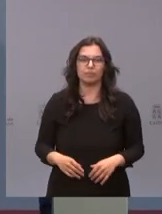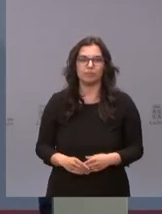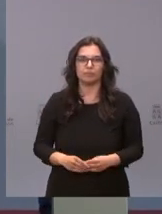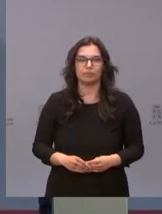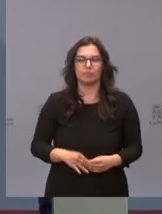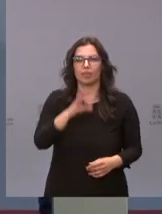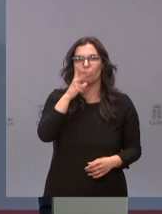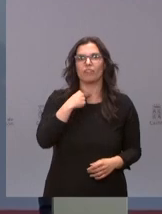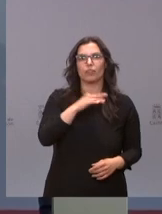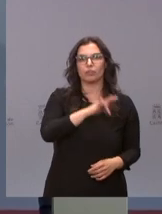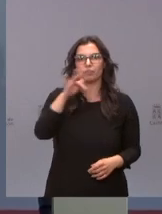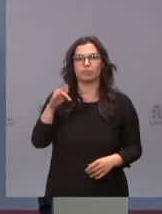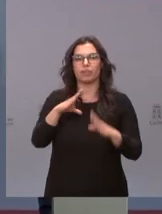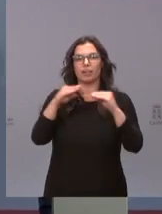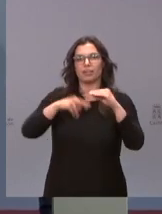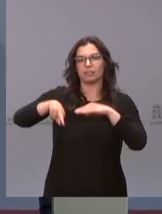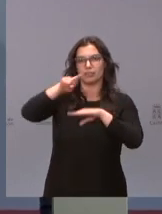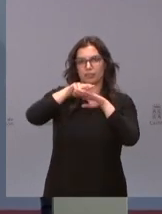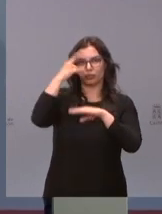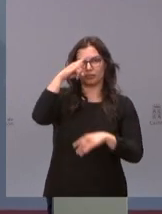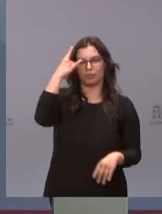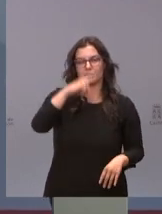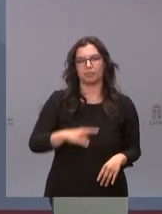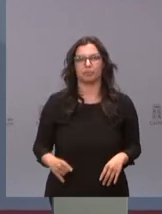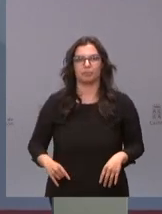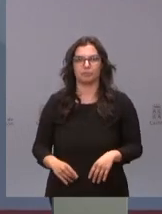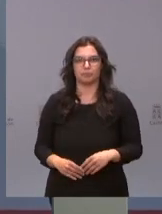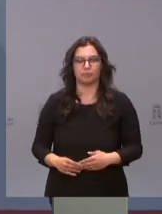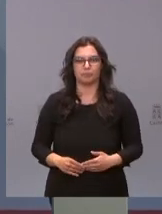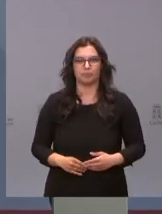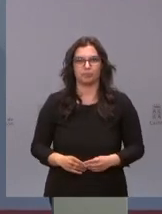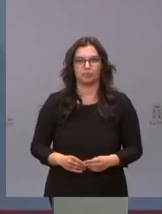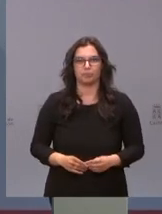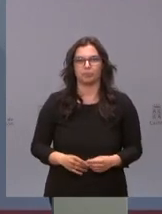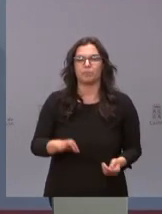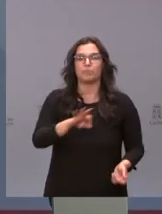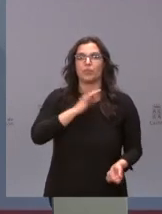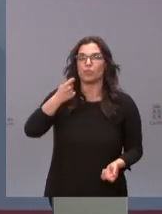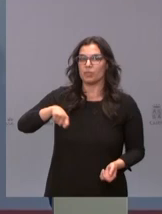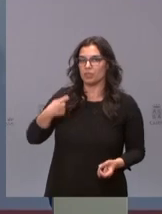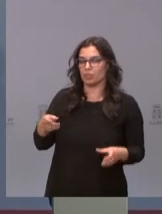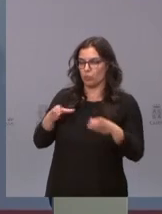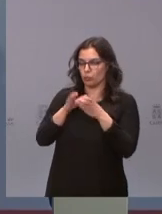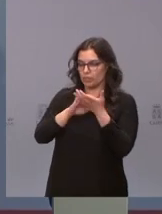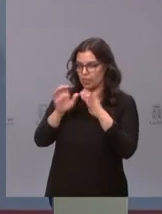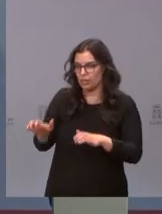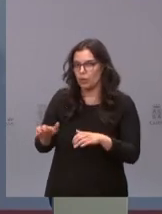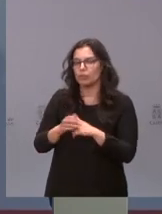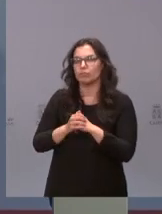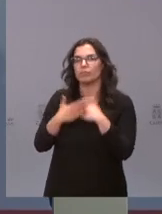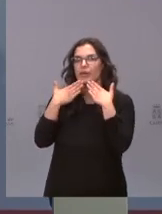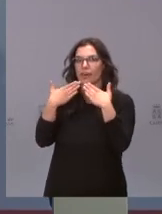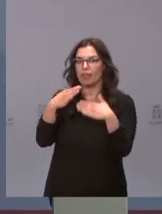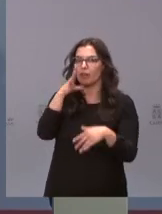Interviene ahora el rector de la Universidad de Salamanca. Señor presidente de la Junta de Castilla y León, muchas